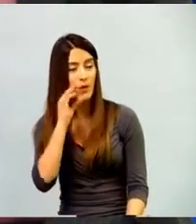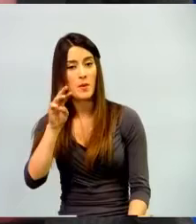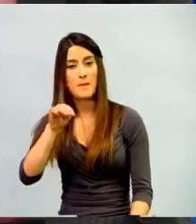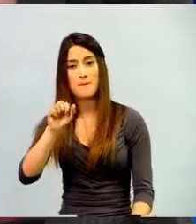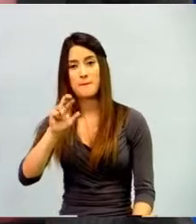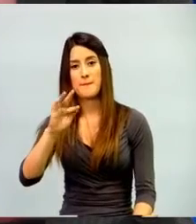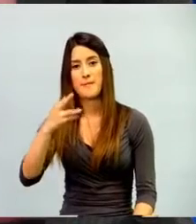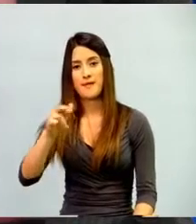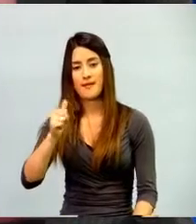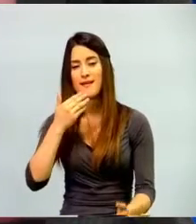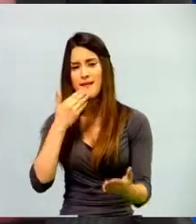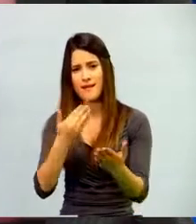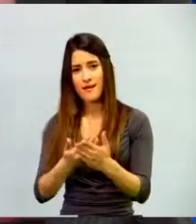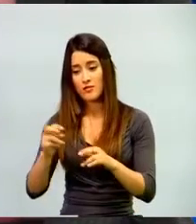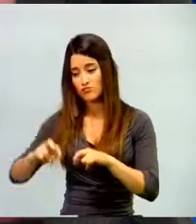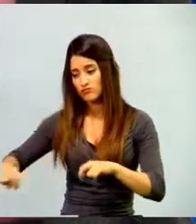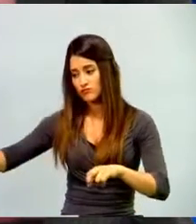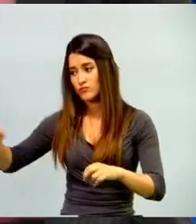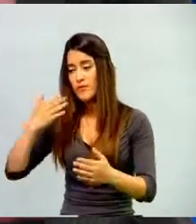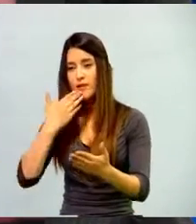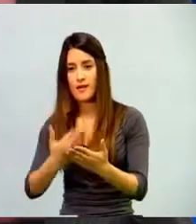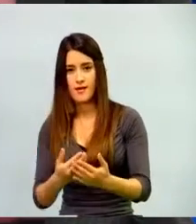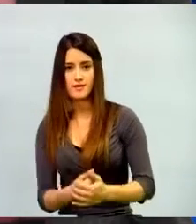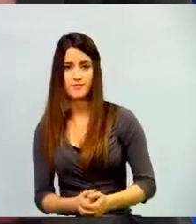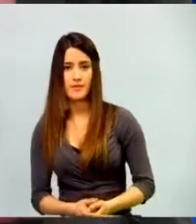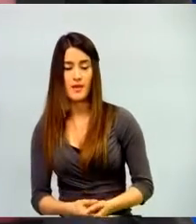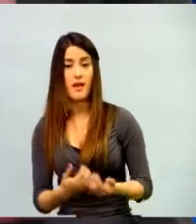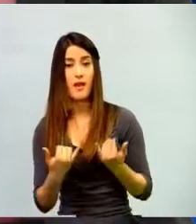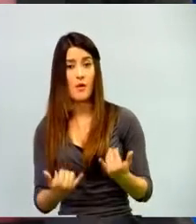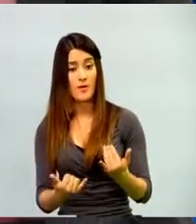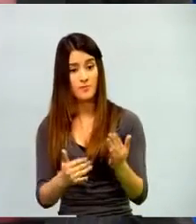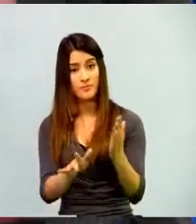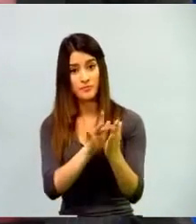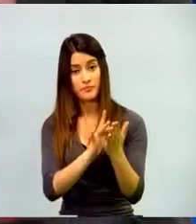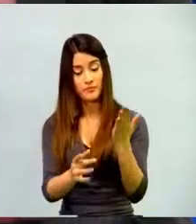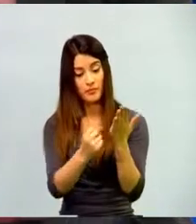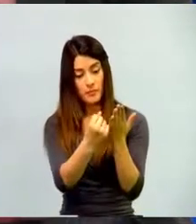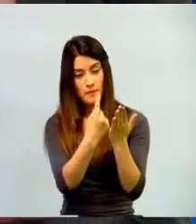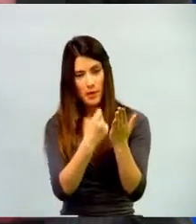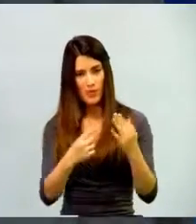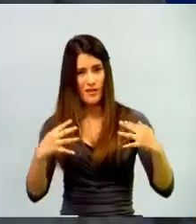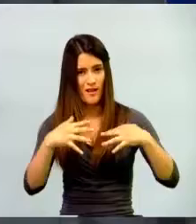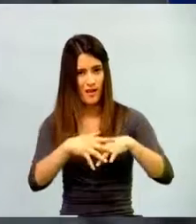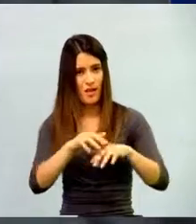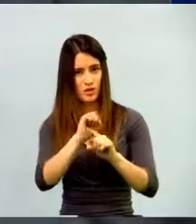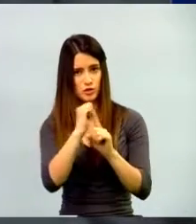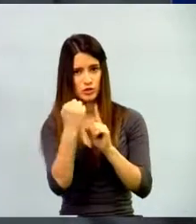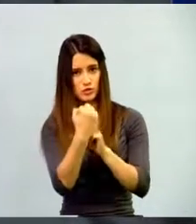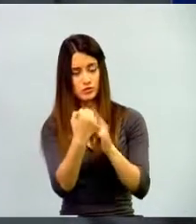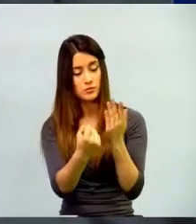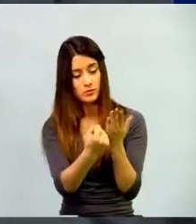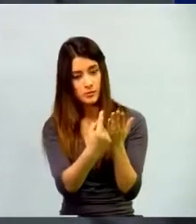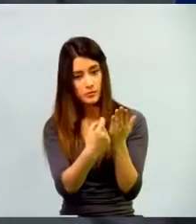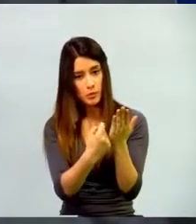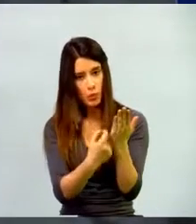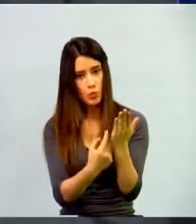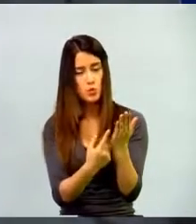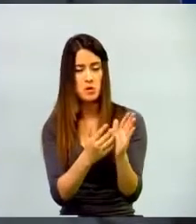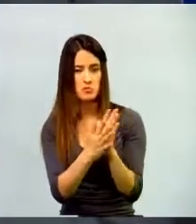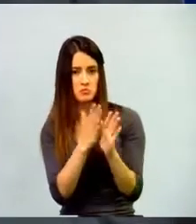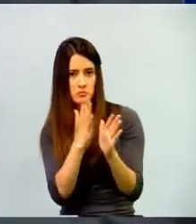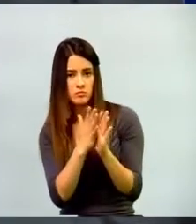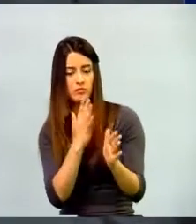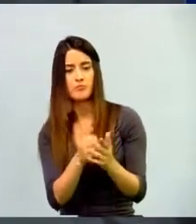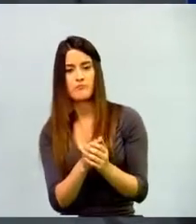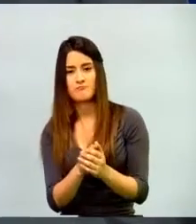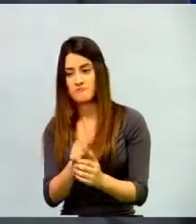invitados. Pero para ellos también tenemos preguntas que nos han llegado a través de las redes sociales y comentarios. Bueno,